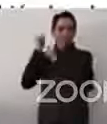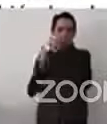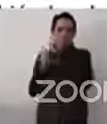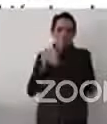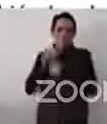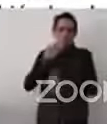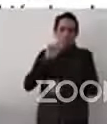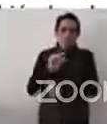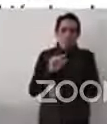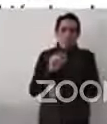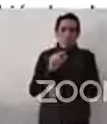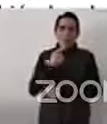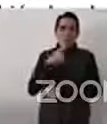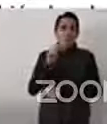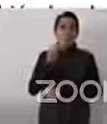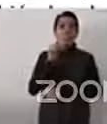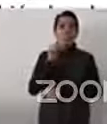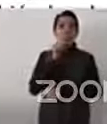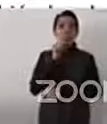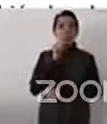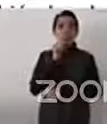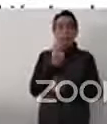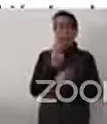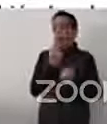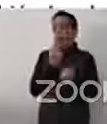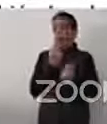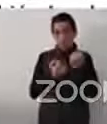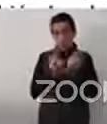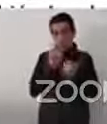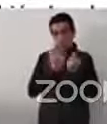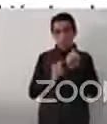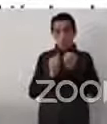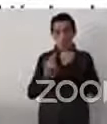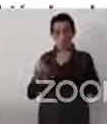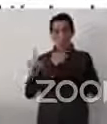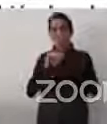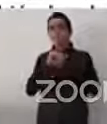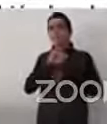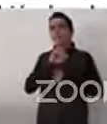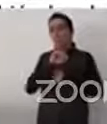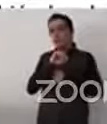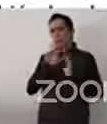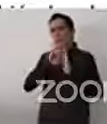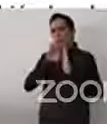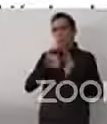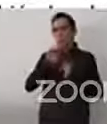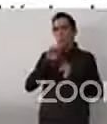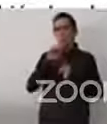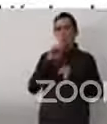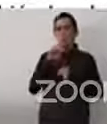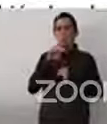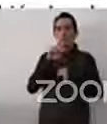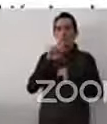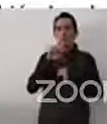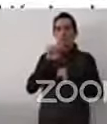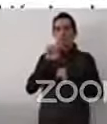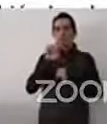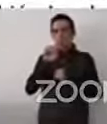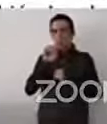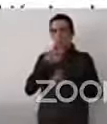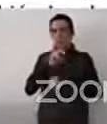mesa, como incluso Montevideo, donde tiene una población afrodescendiente importante. Incluso culturalmente,